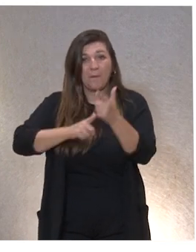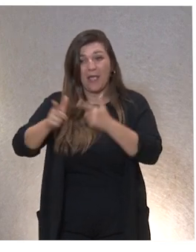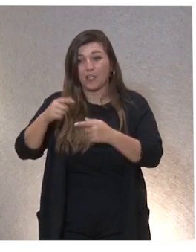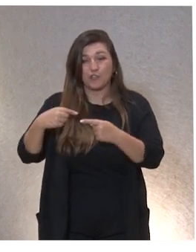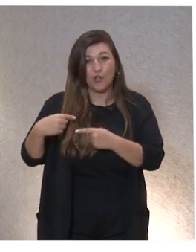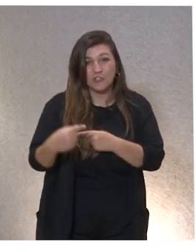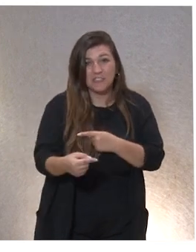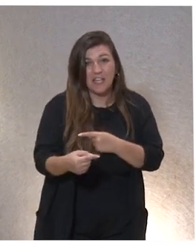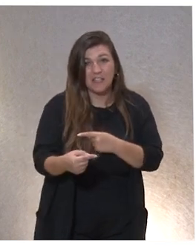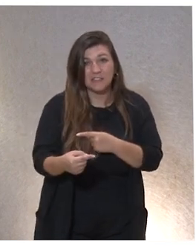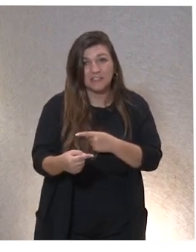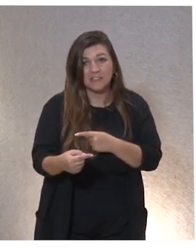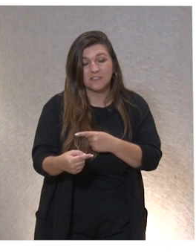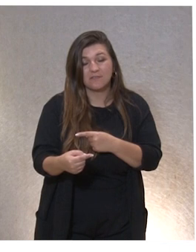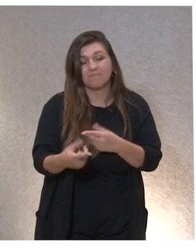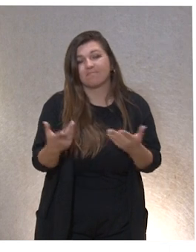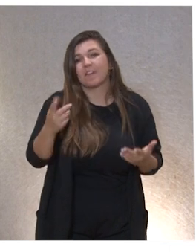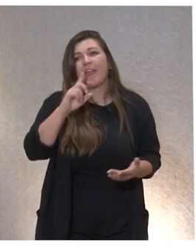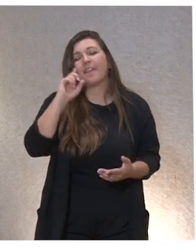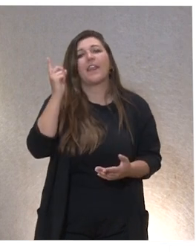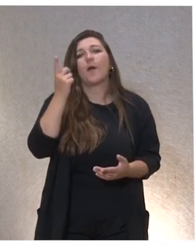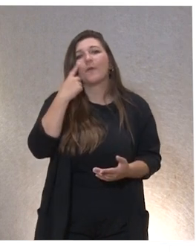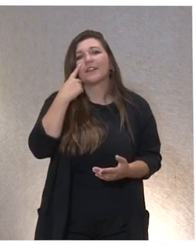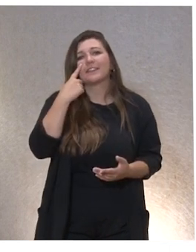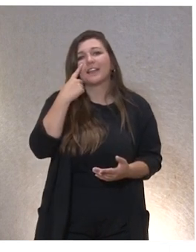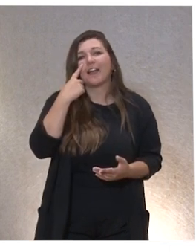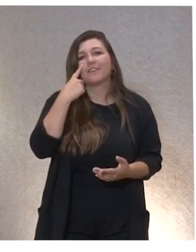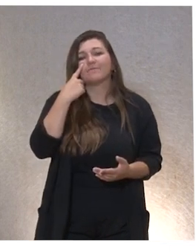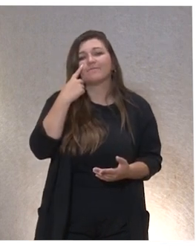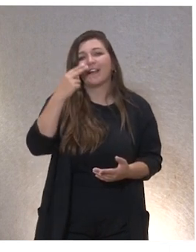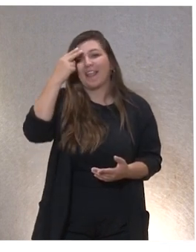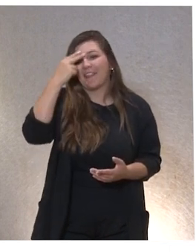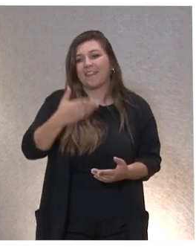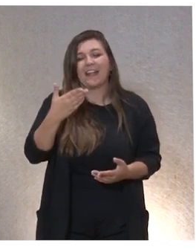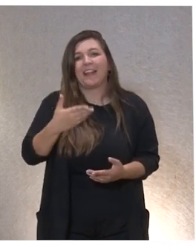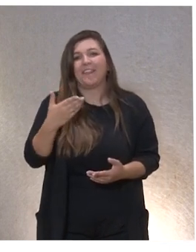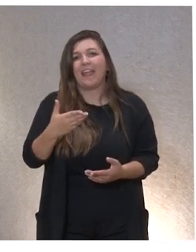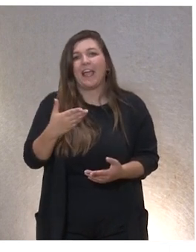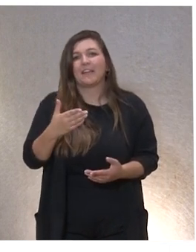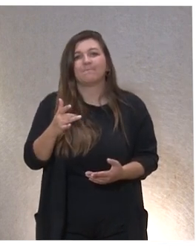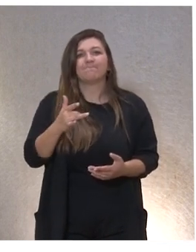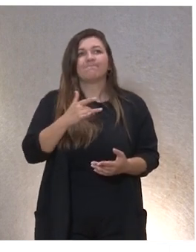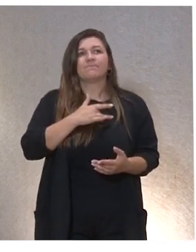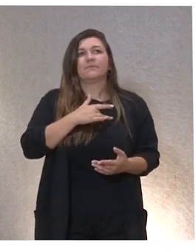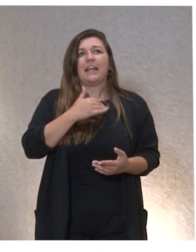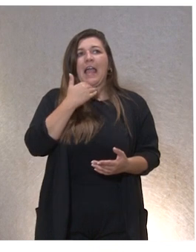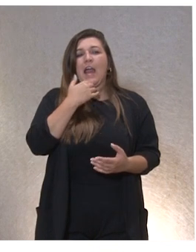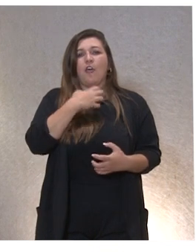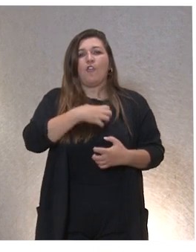pues, claro, nos dimos cuenta que cuando la dignidad nos interpela, pues algo se nos remueve por dentro.